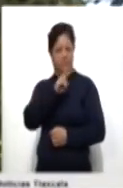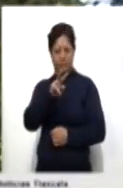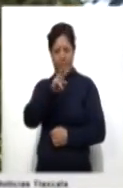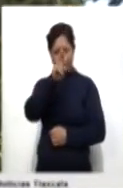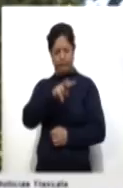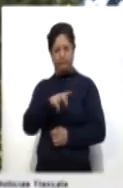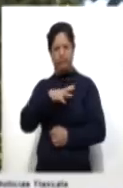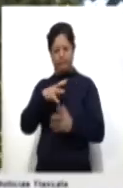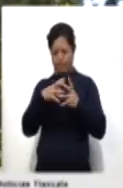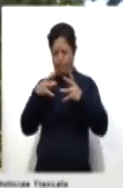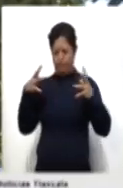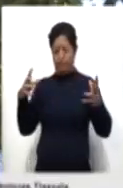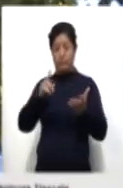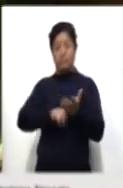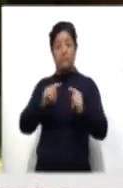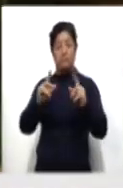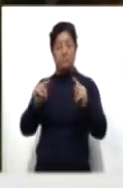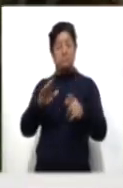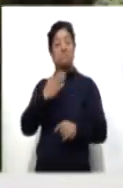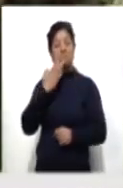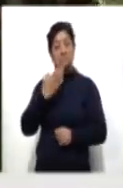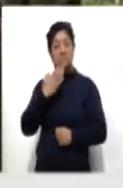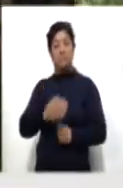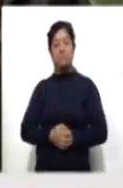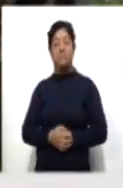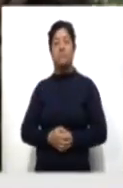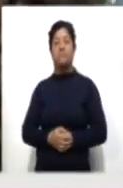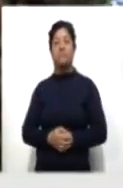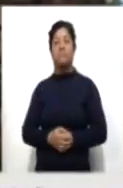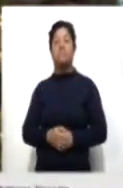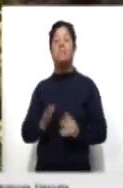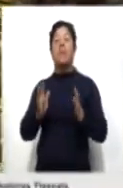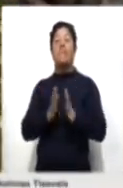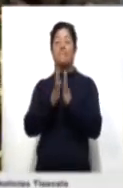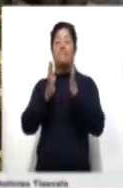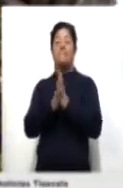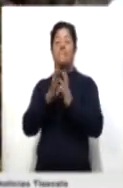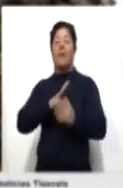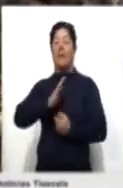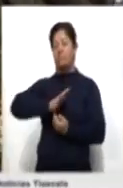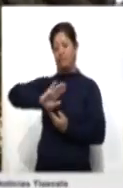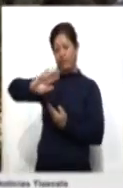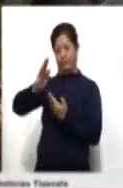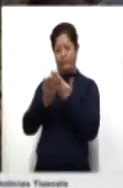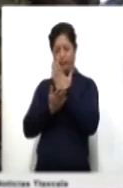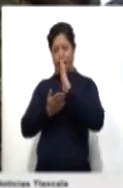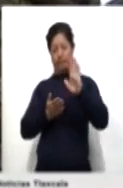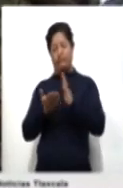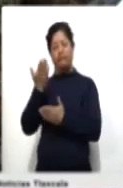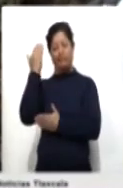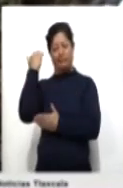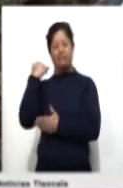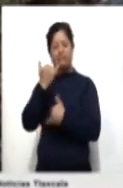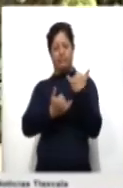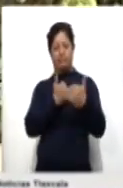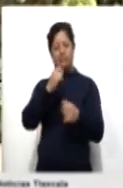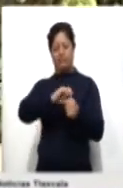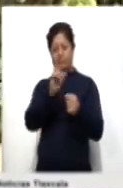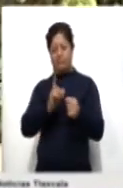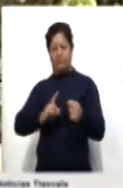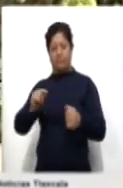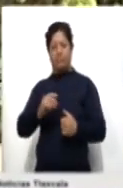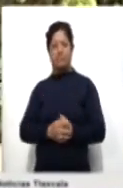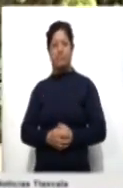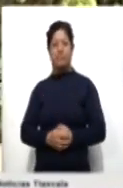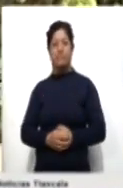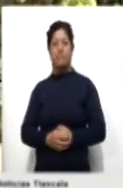disciplina en la entidad tlaxcalteca. Para muestra fue la participación de taekwondo Inés en los pasados Juegos Nacionales. En